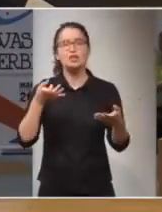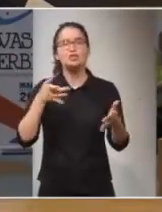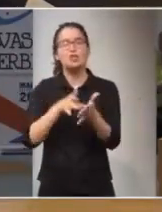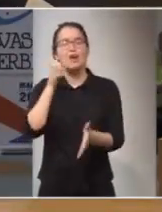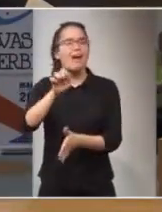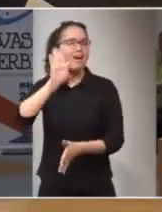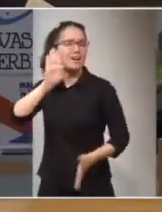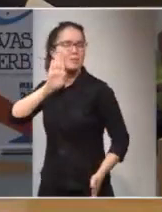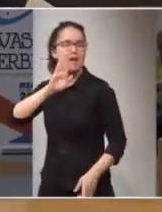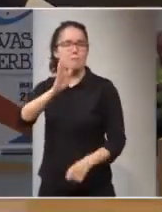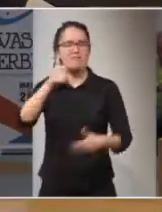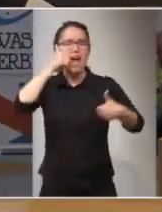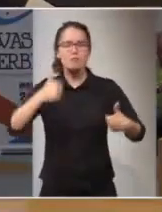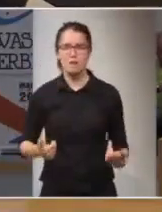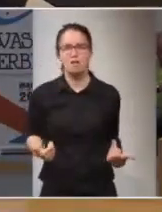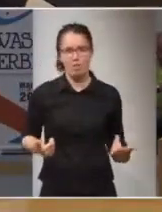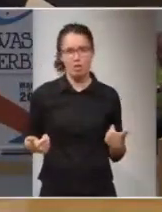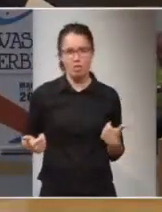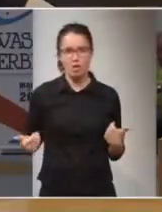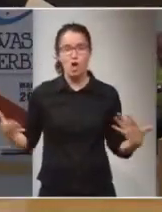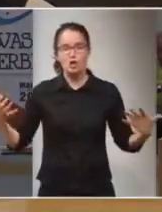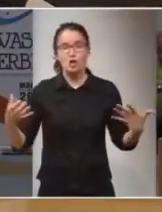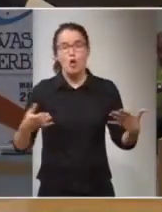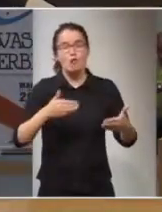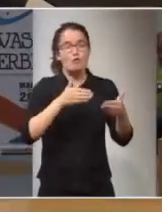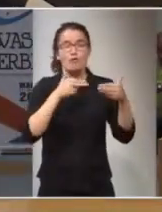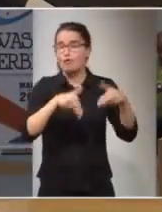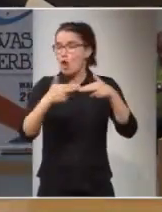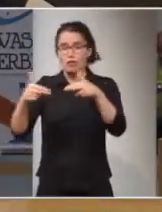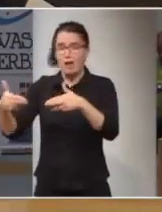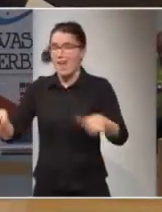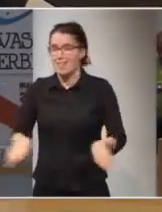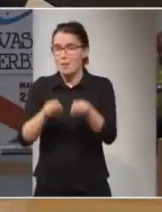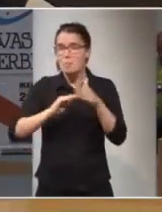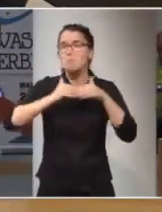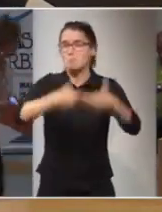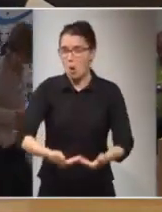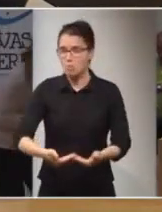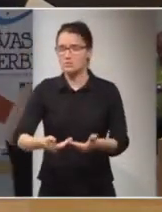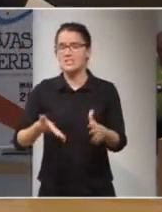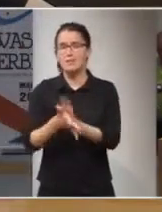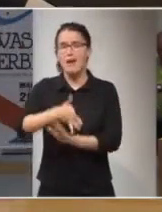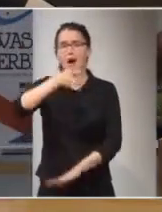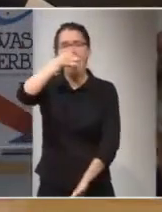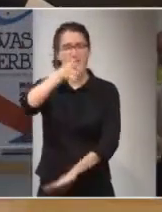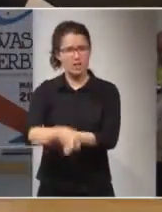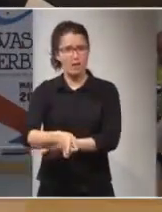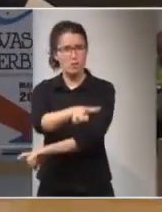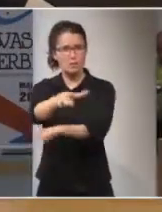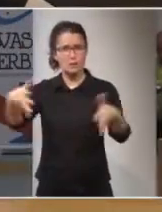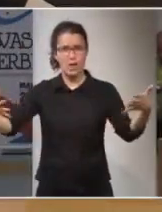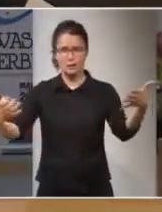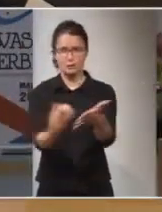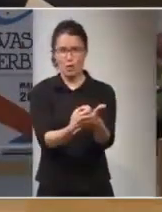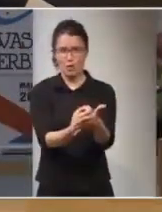a la humanidad, que trascienden todo tipo de fronteras y que por tanto es obligación de todos y